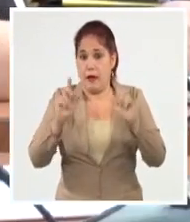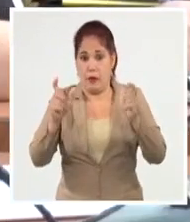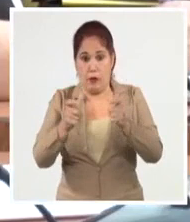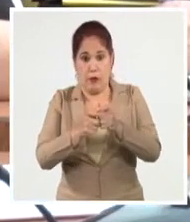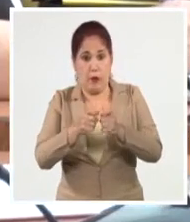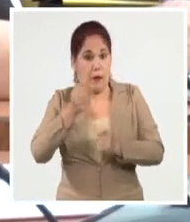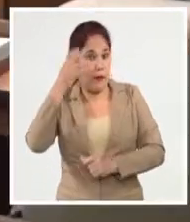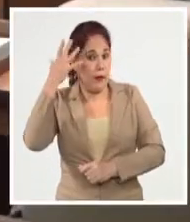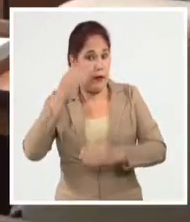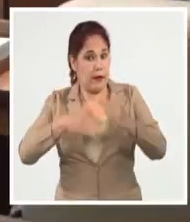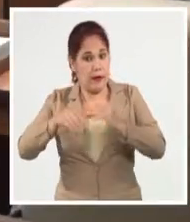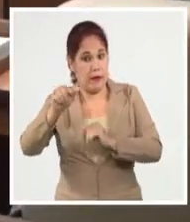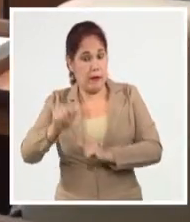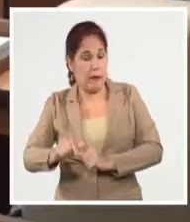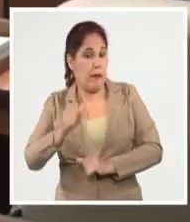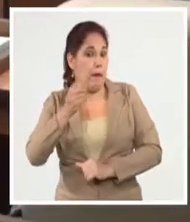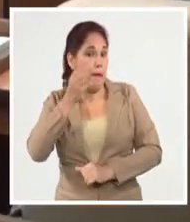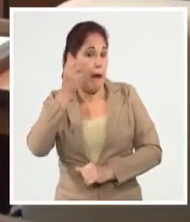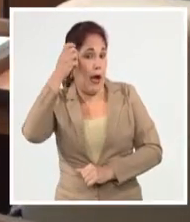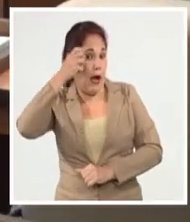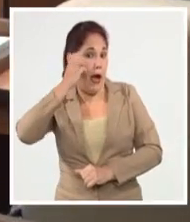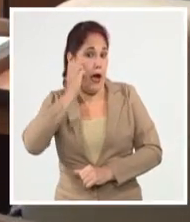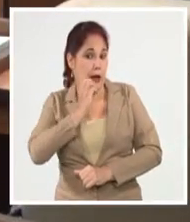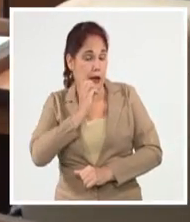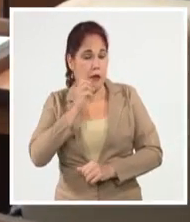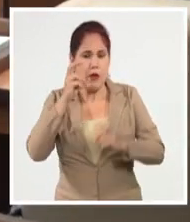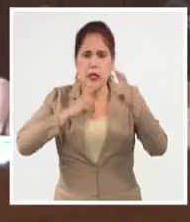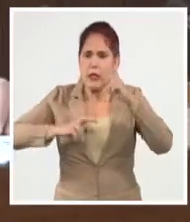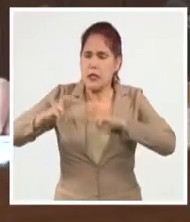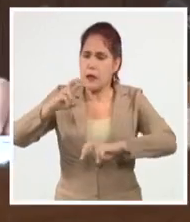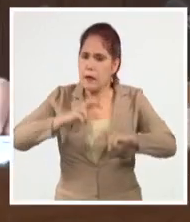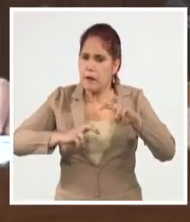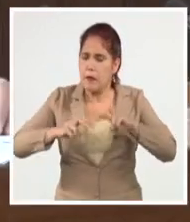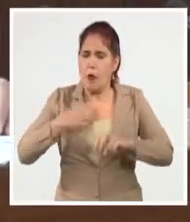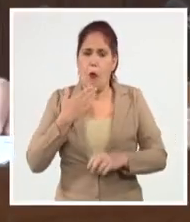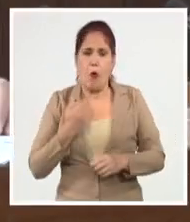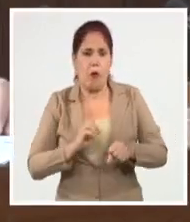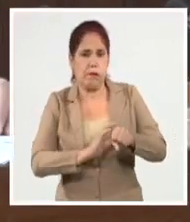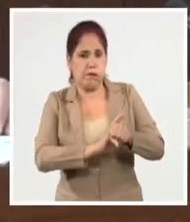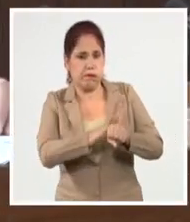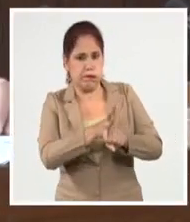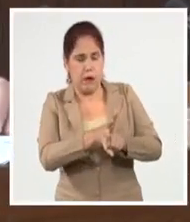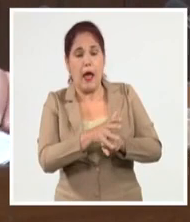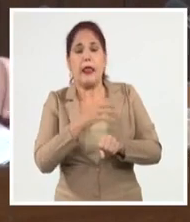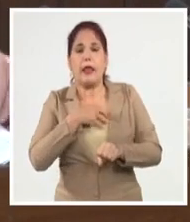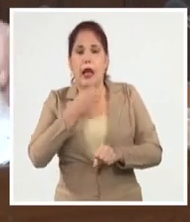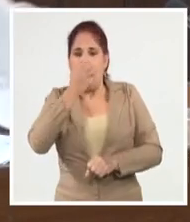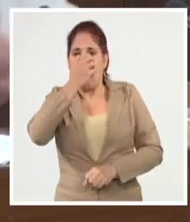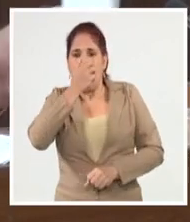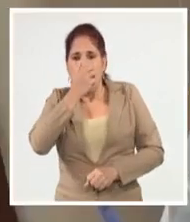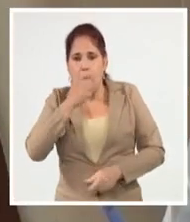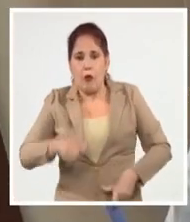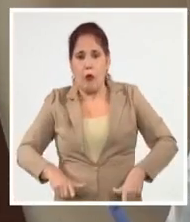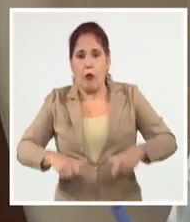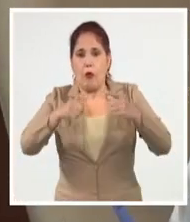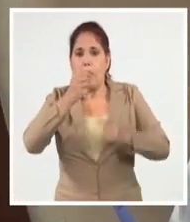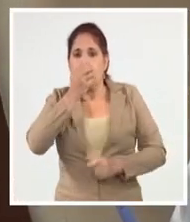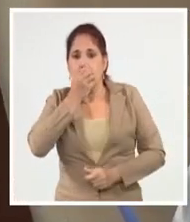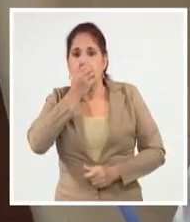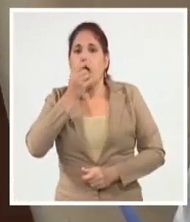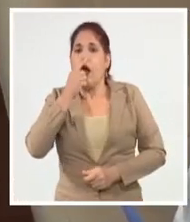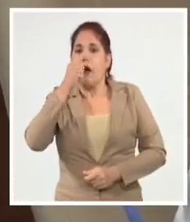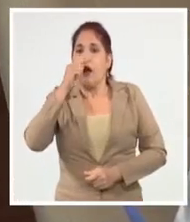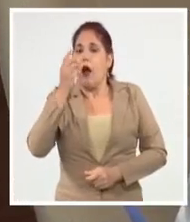y el primer ministro cubanos chequearon la situación epidemiológica en el país, la disponibilidad de oxígeno medicinal y con los territorios